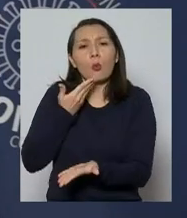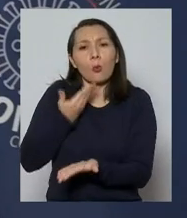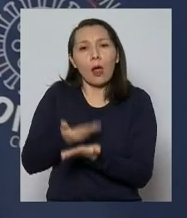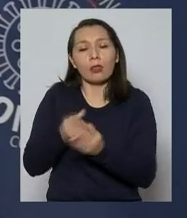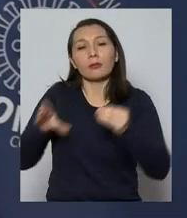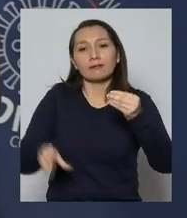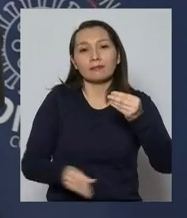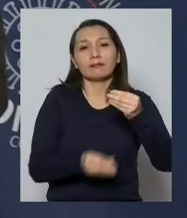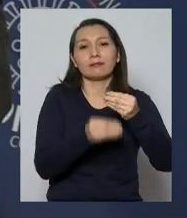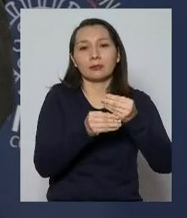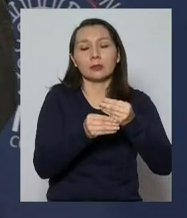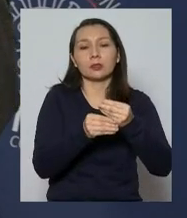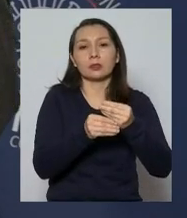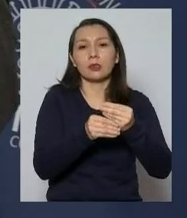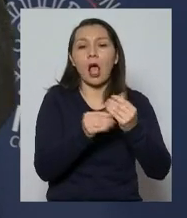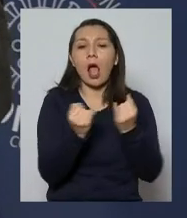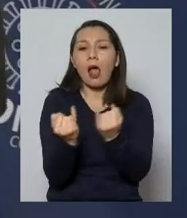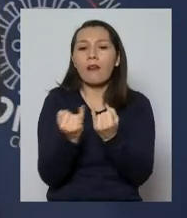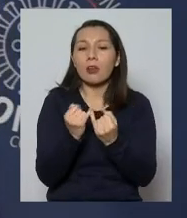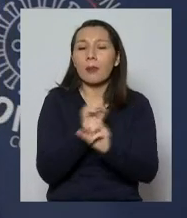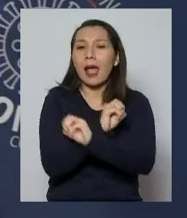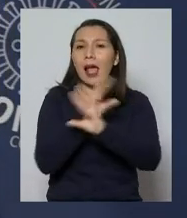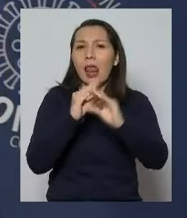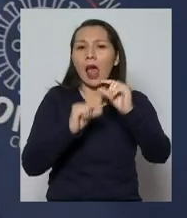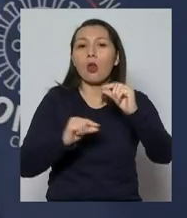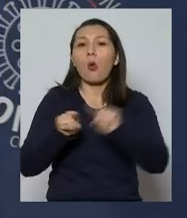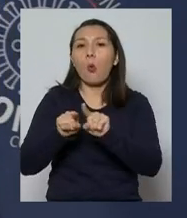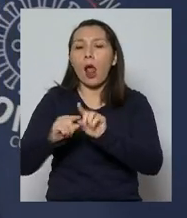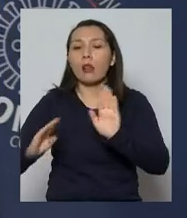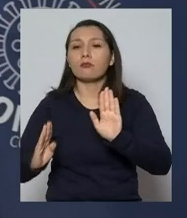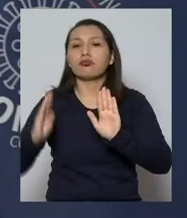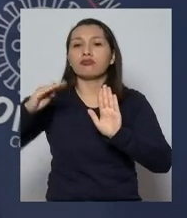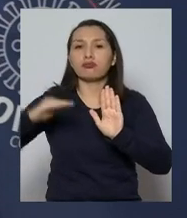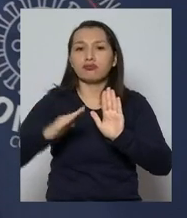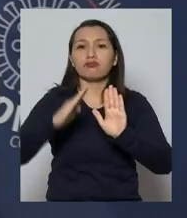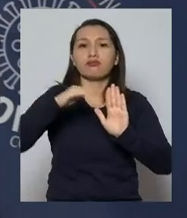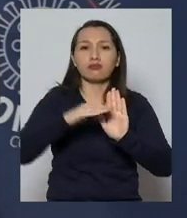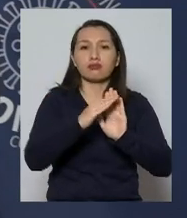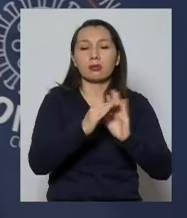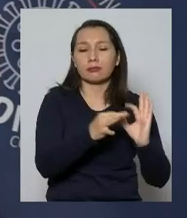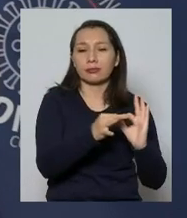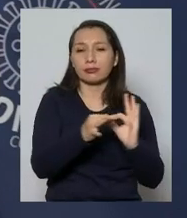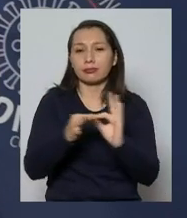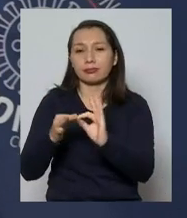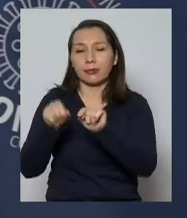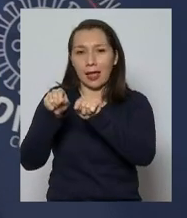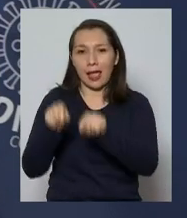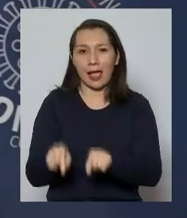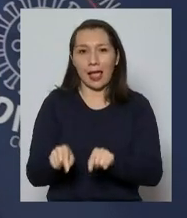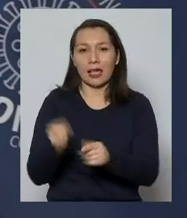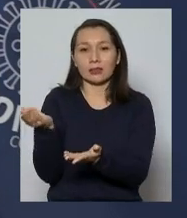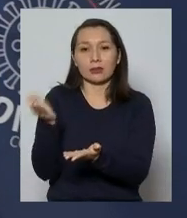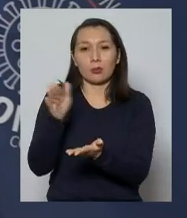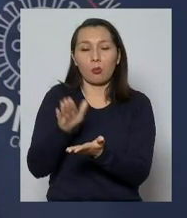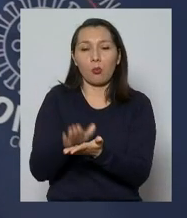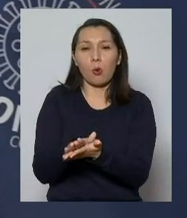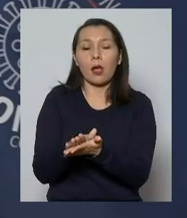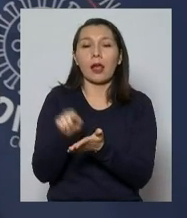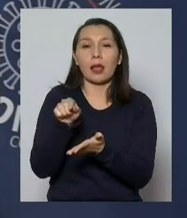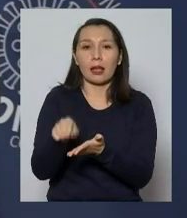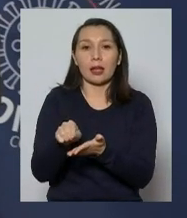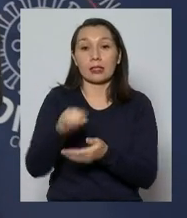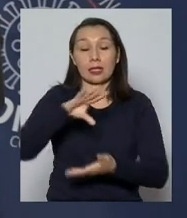va entonces a alimentar una curva que va atrasando entonces estos fallecimientos